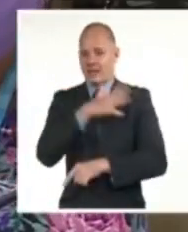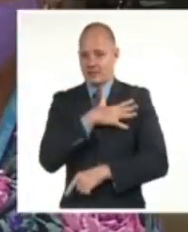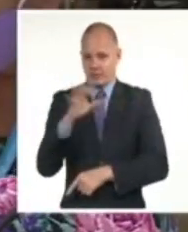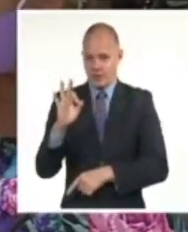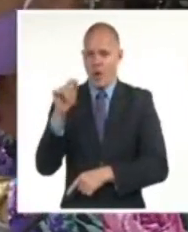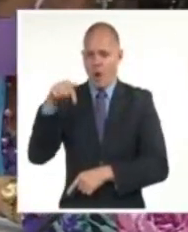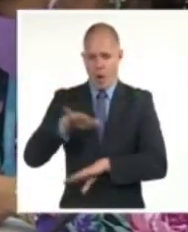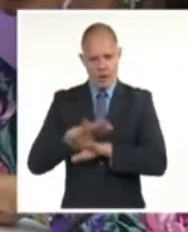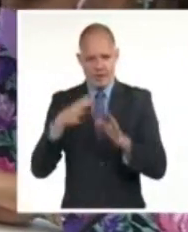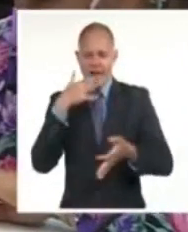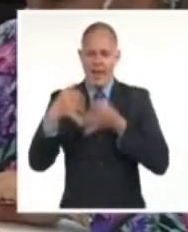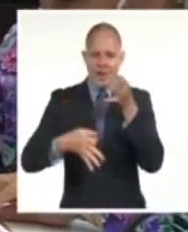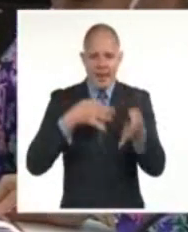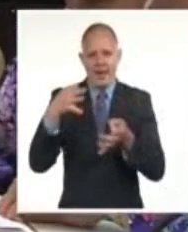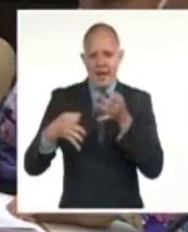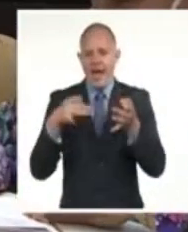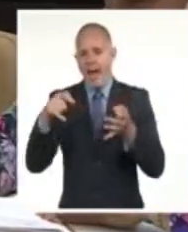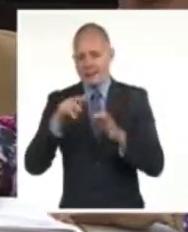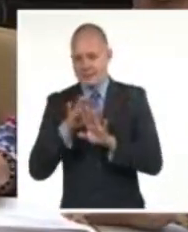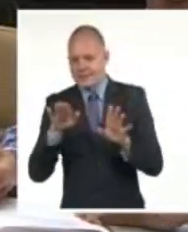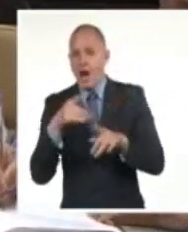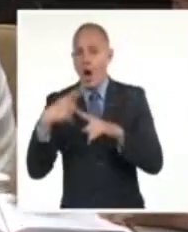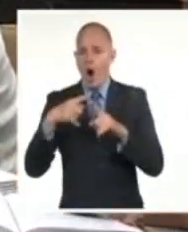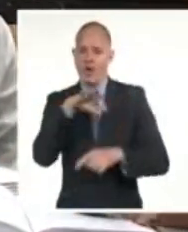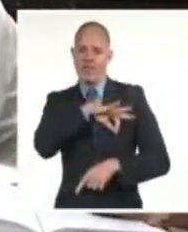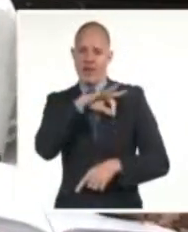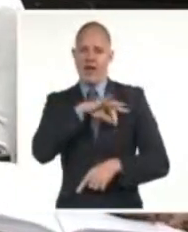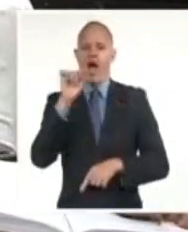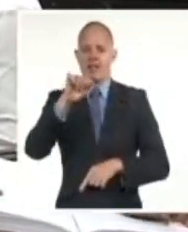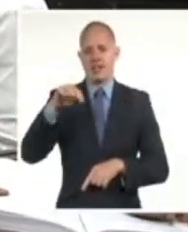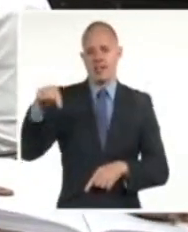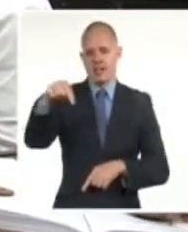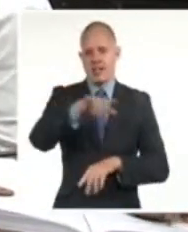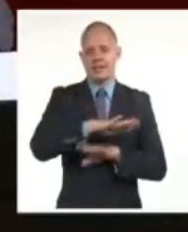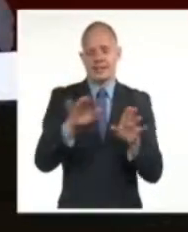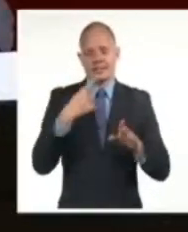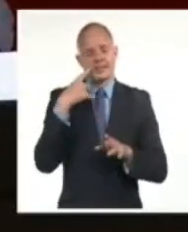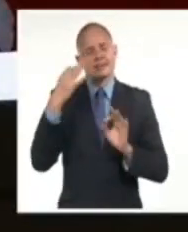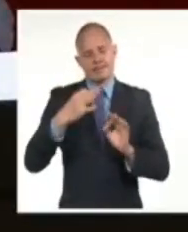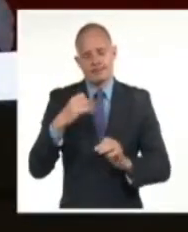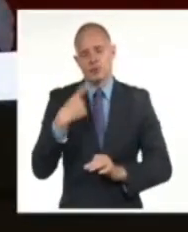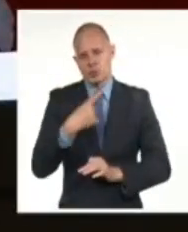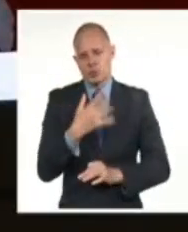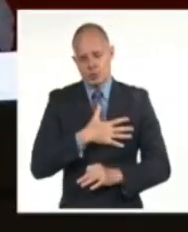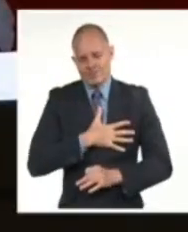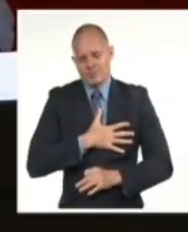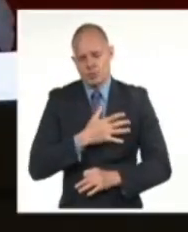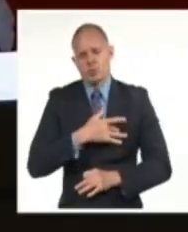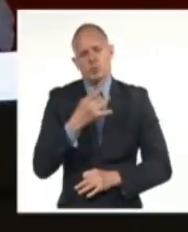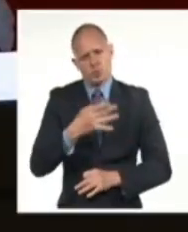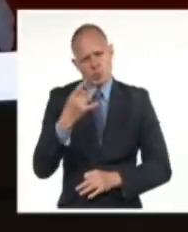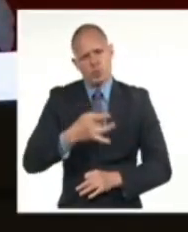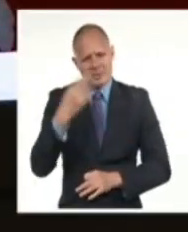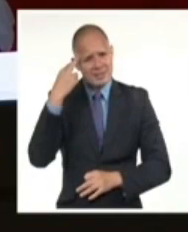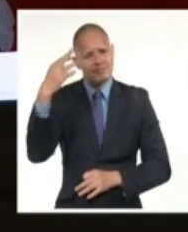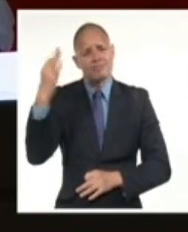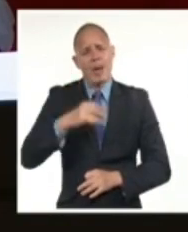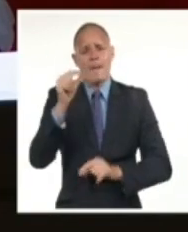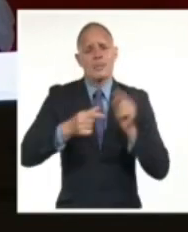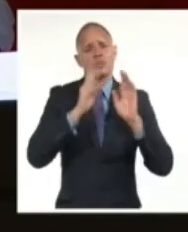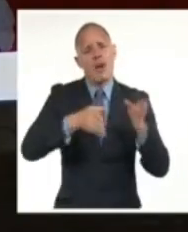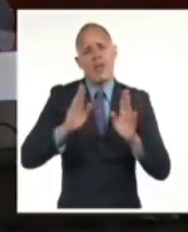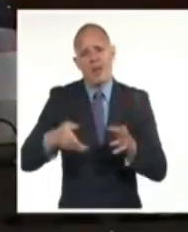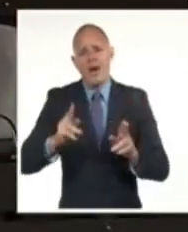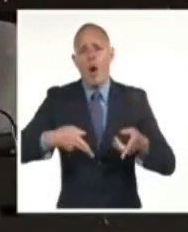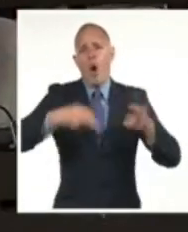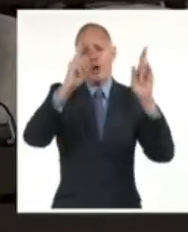Parlamento el acompañamiento de los diputados en el dolor de las familias de las víctimas del siniestro del Hotel Zaratoga, para lo